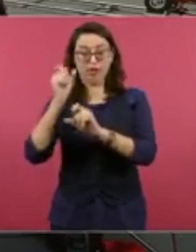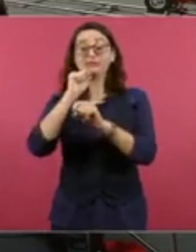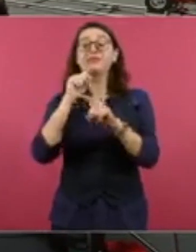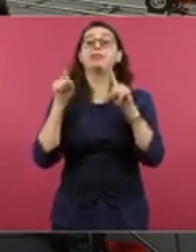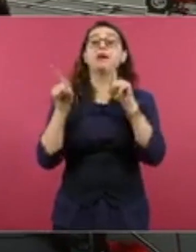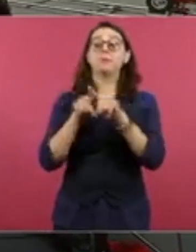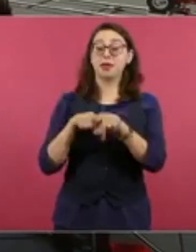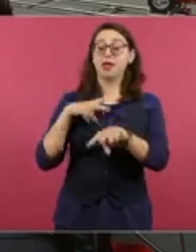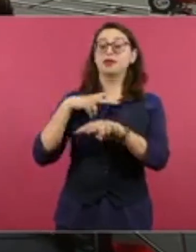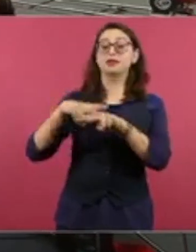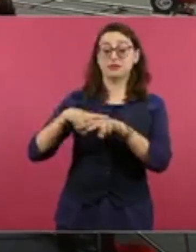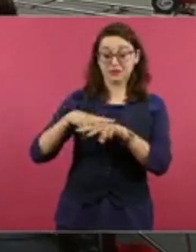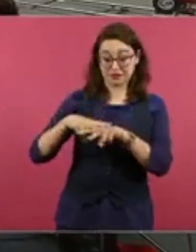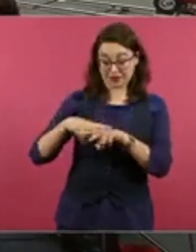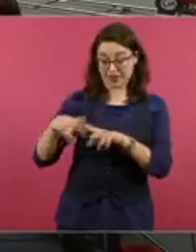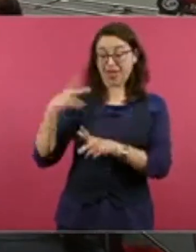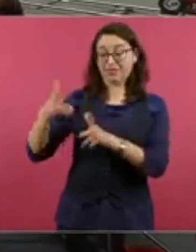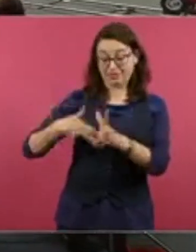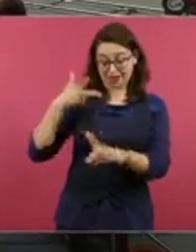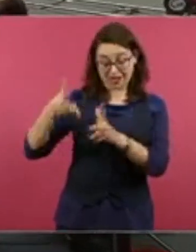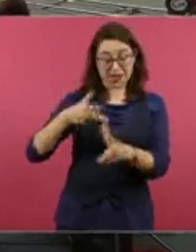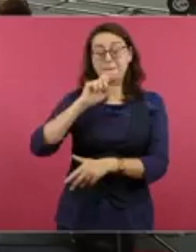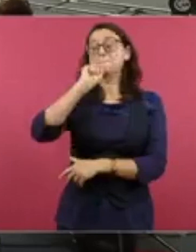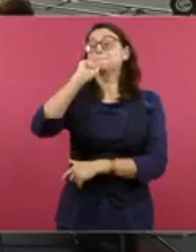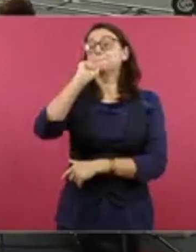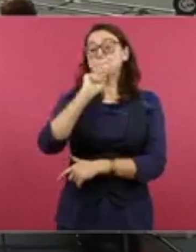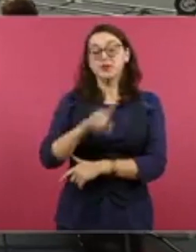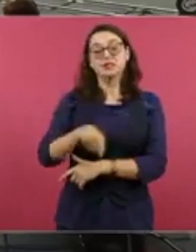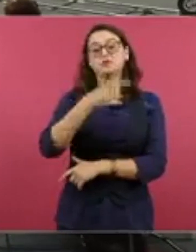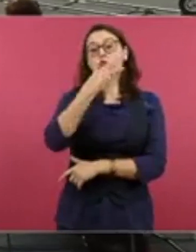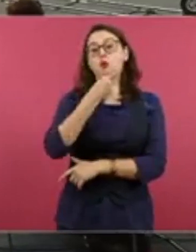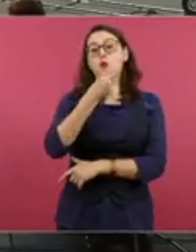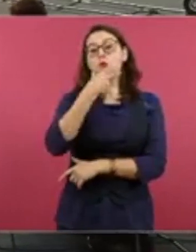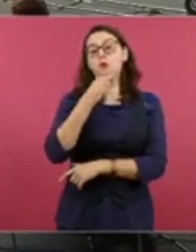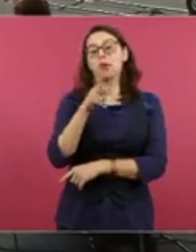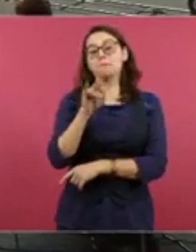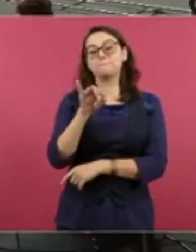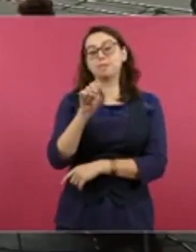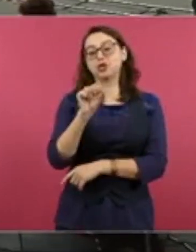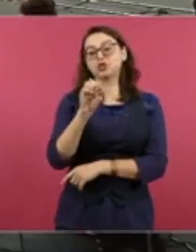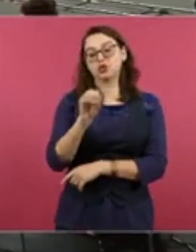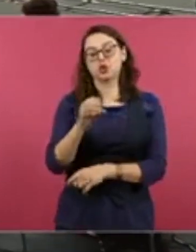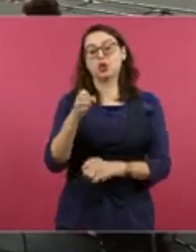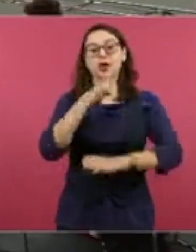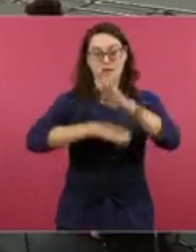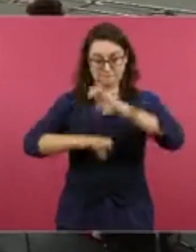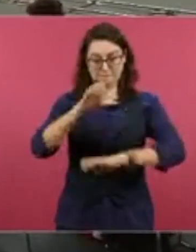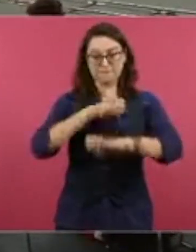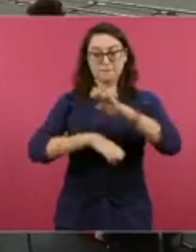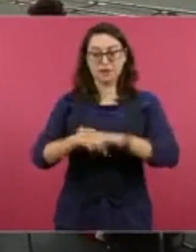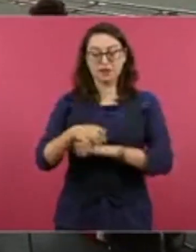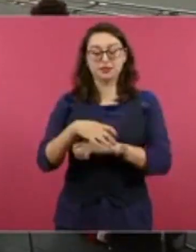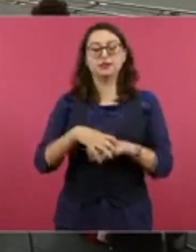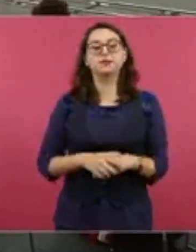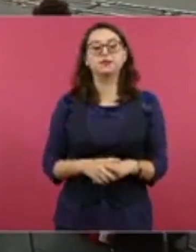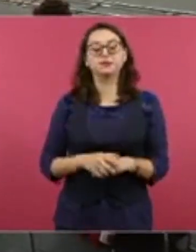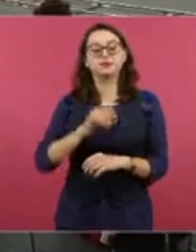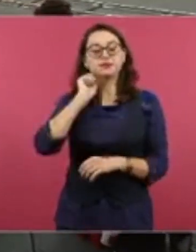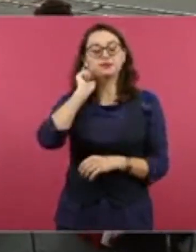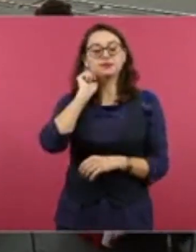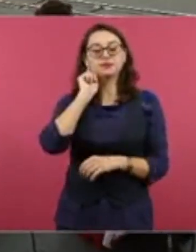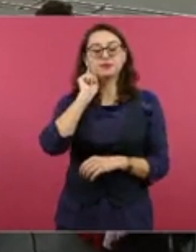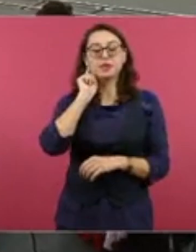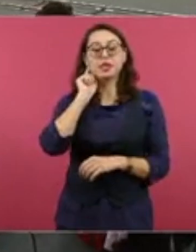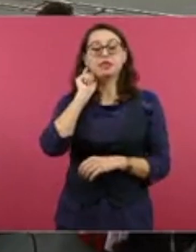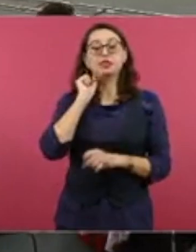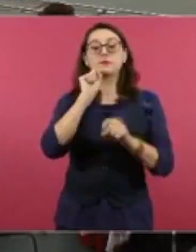Cuatracualcos y también hizo el puerto de Veracruz y otras cosas. Y era el dueño de la compañía petrolera El